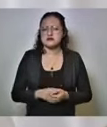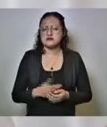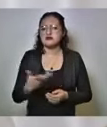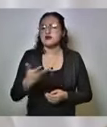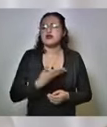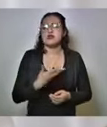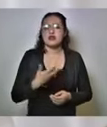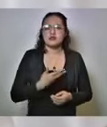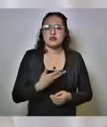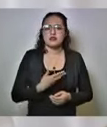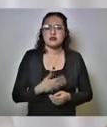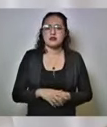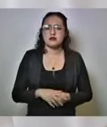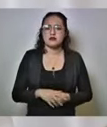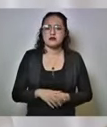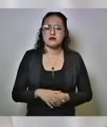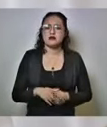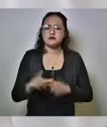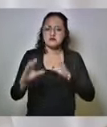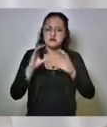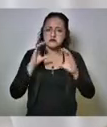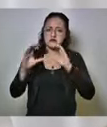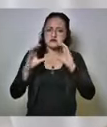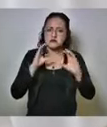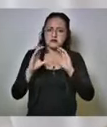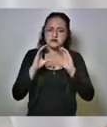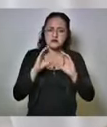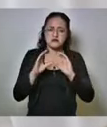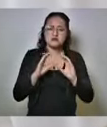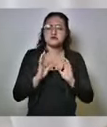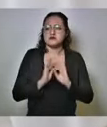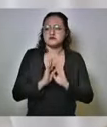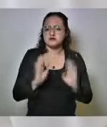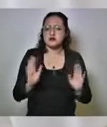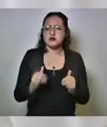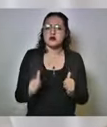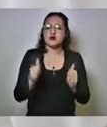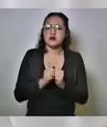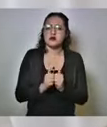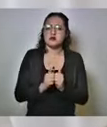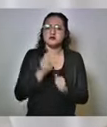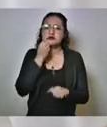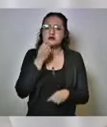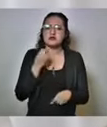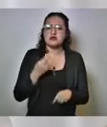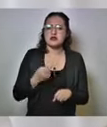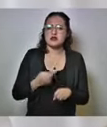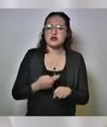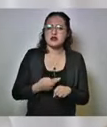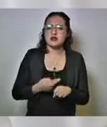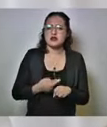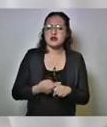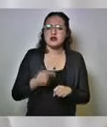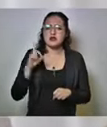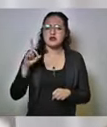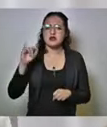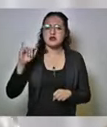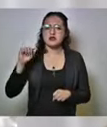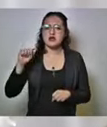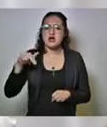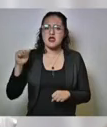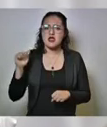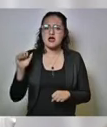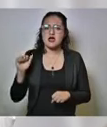nosotros una comunicación permanente con la subsecretaria Diana Álvarez